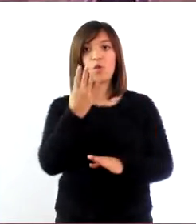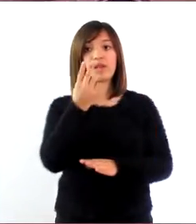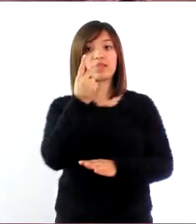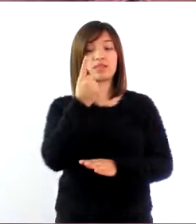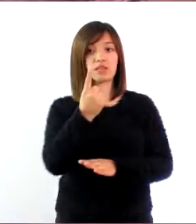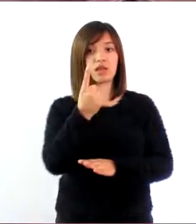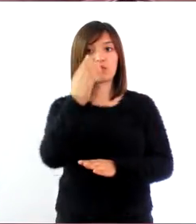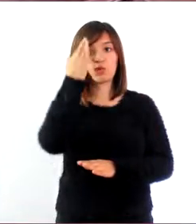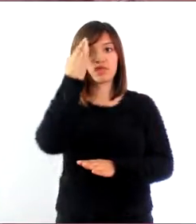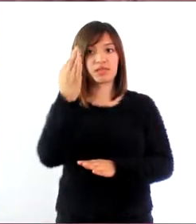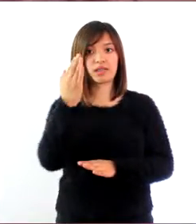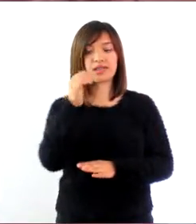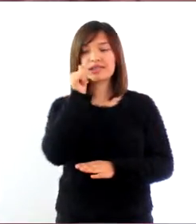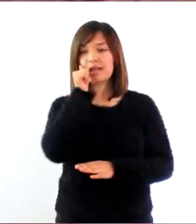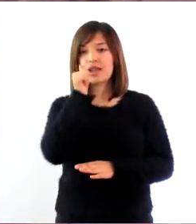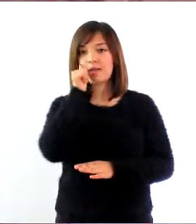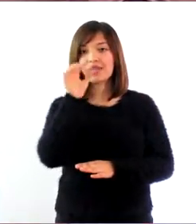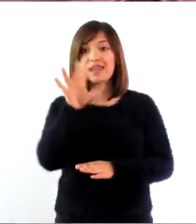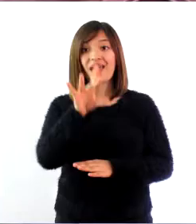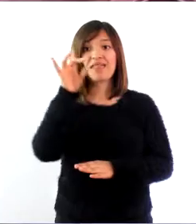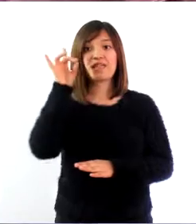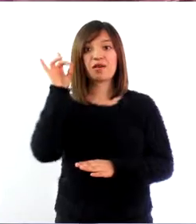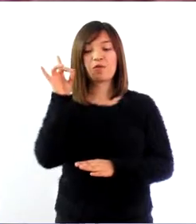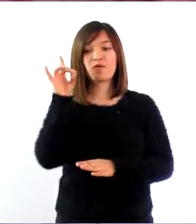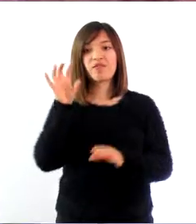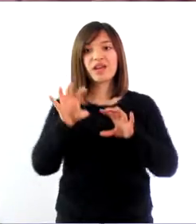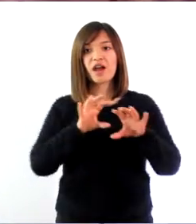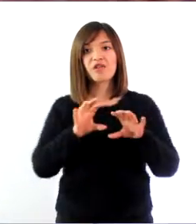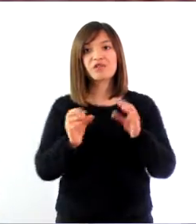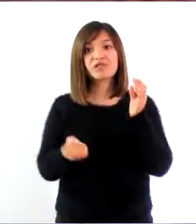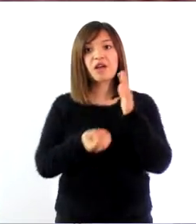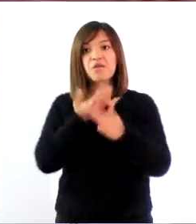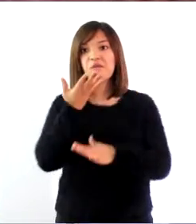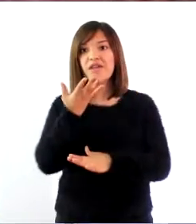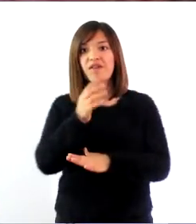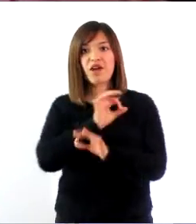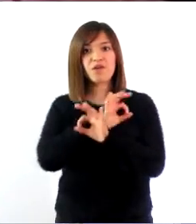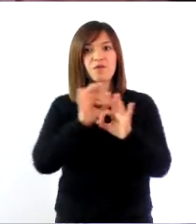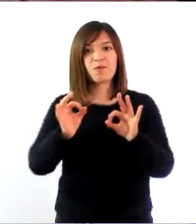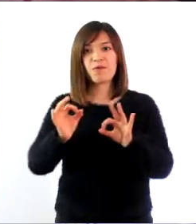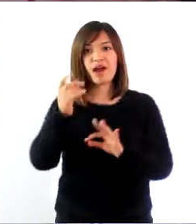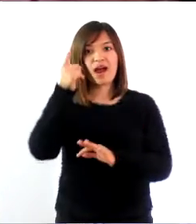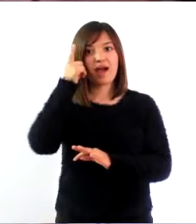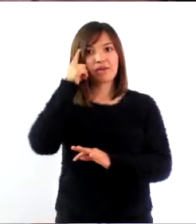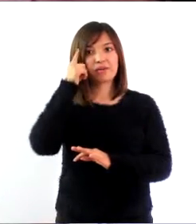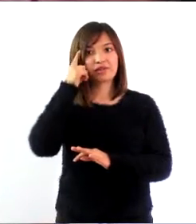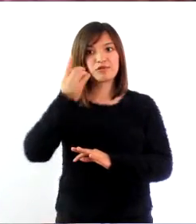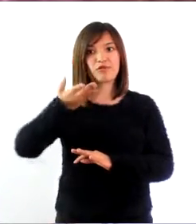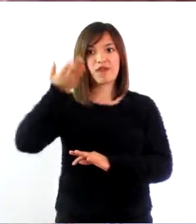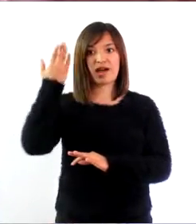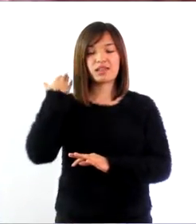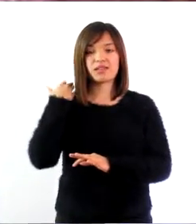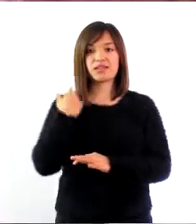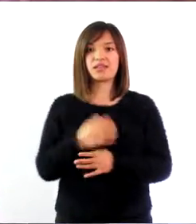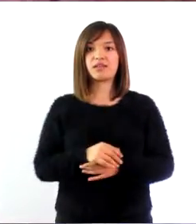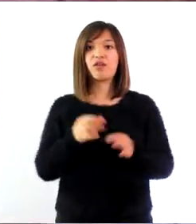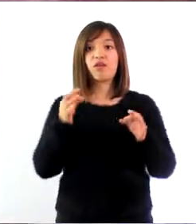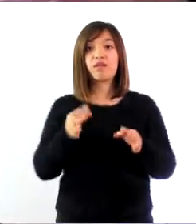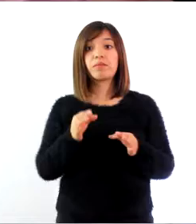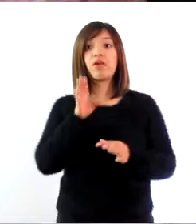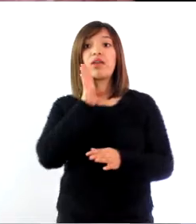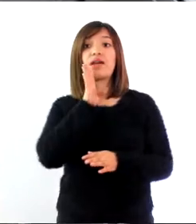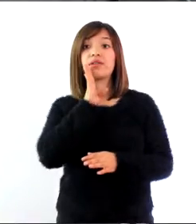Diariamente, ella descubría cosas nuevas que nunca antes había imaginado y todo confirmado en la palabra de Dios.